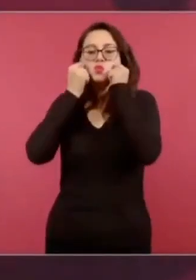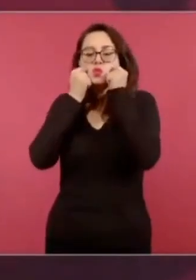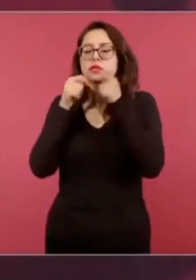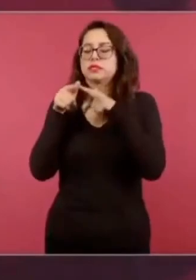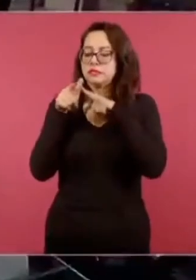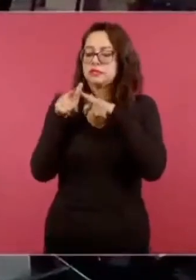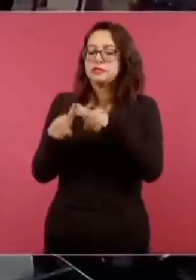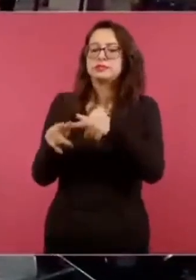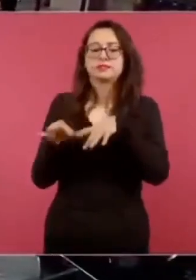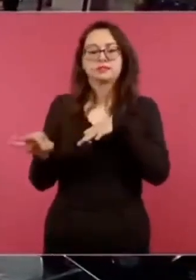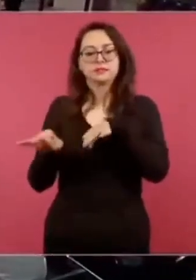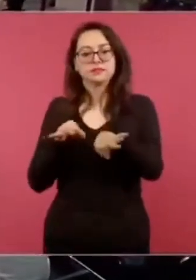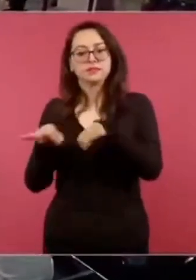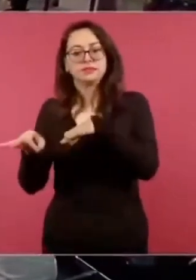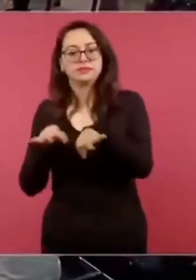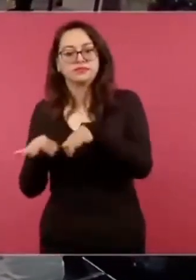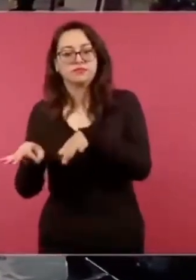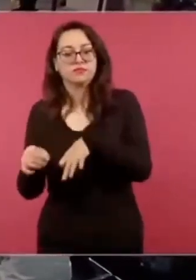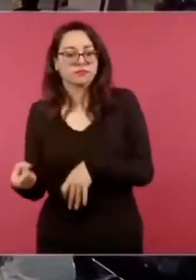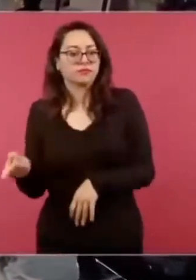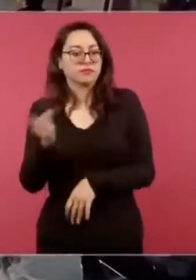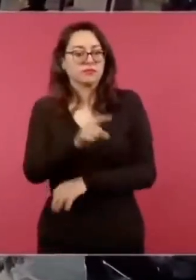Porque imagínense todos los medios.